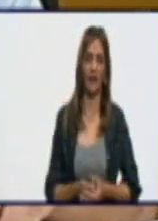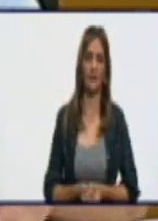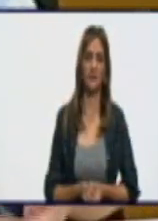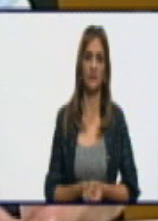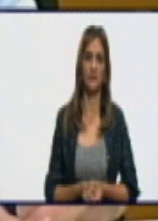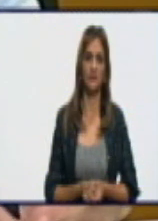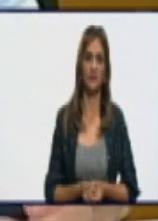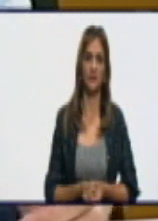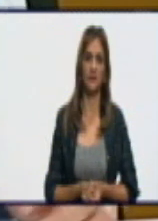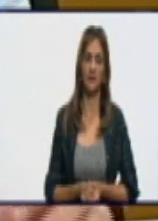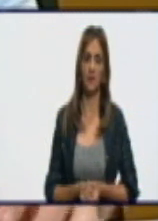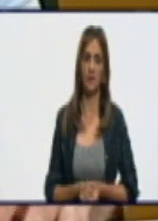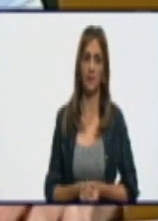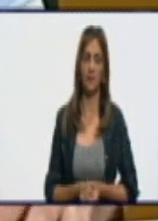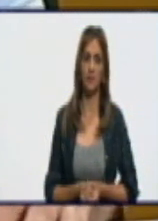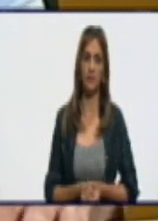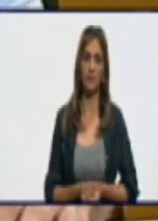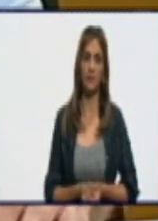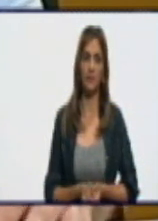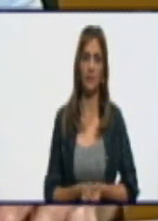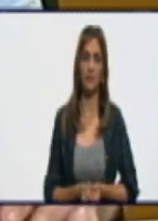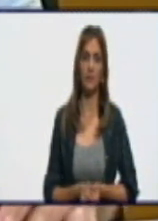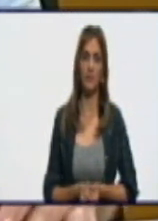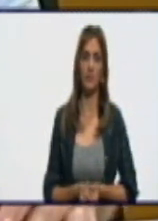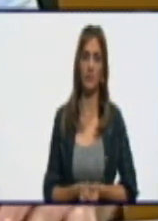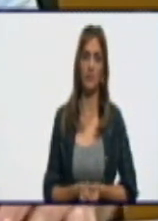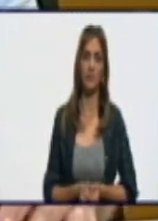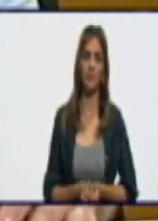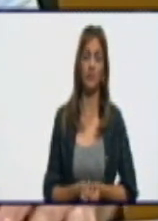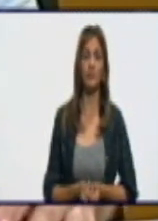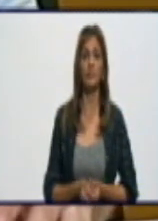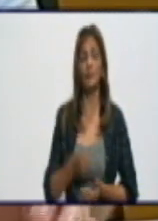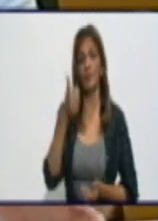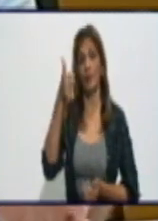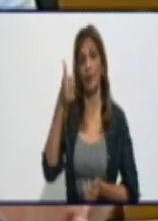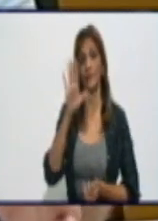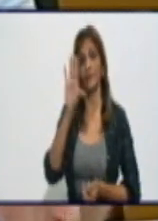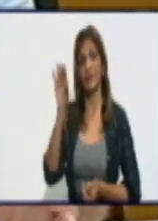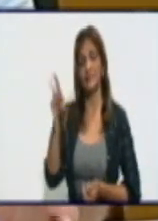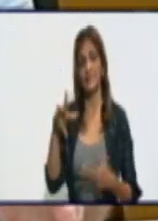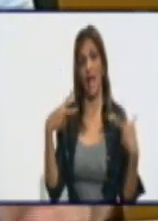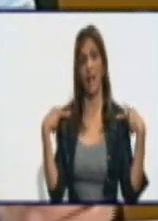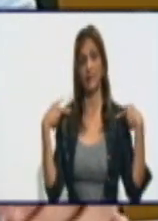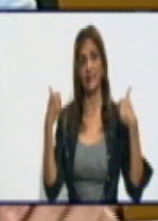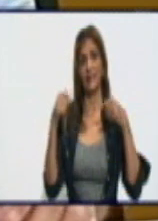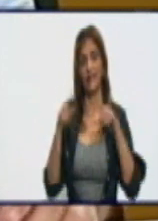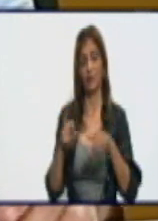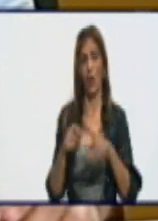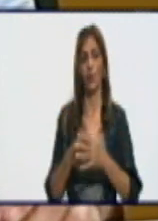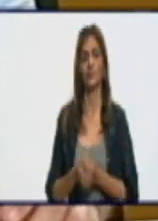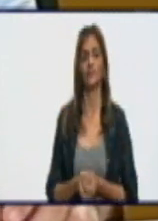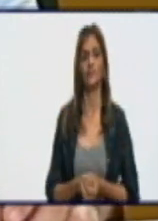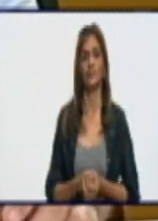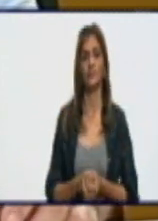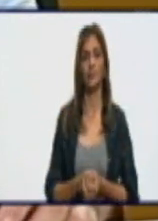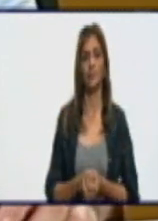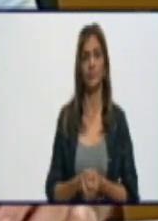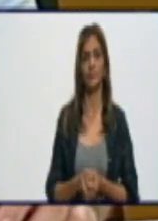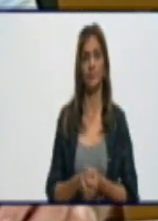en estos momentos. Como bien decía el director, bueno, asociado al déficit de generación,